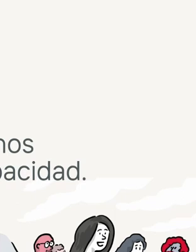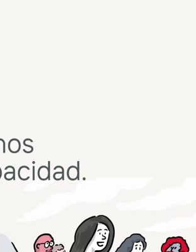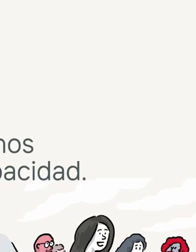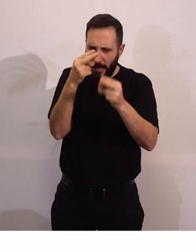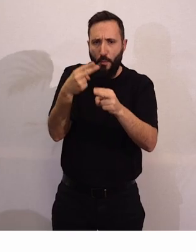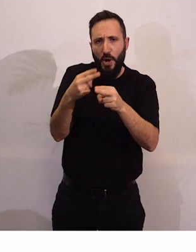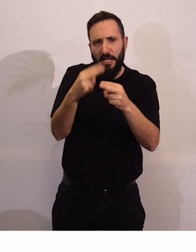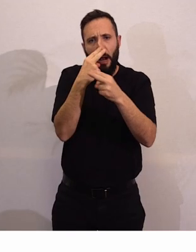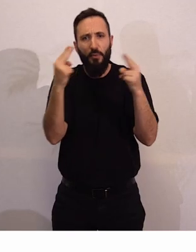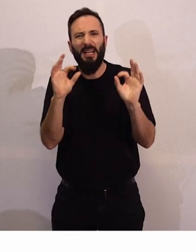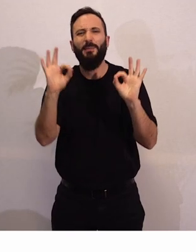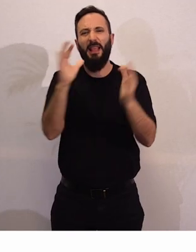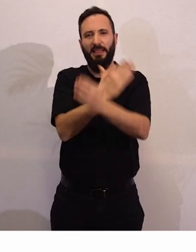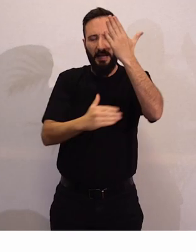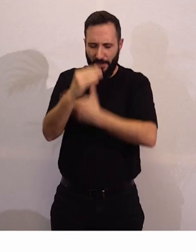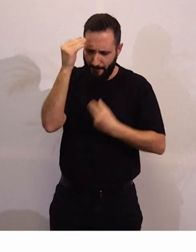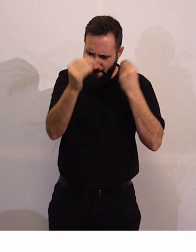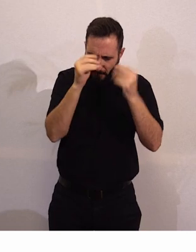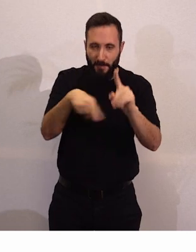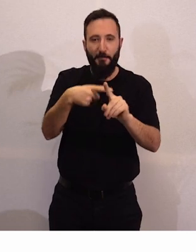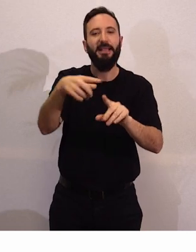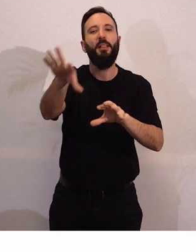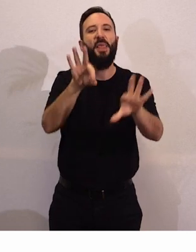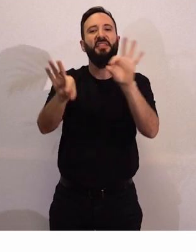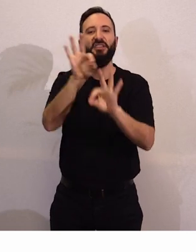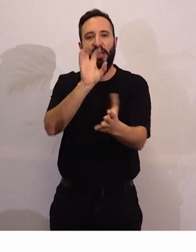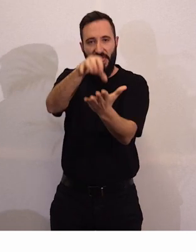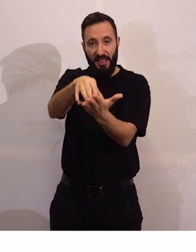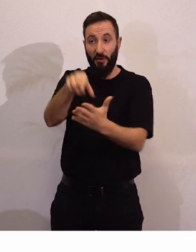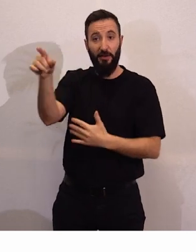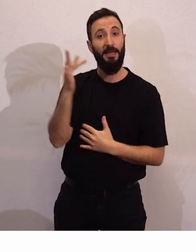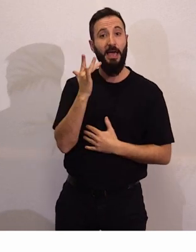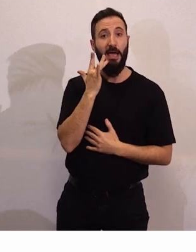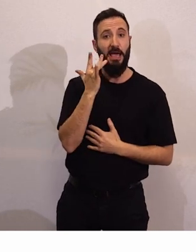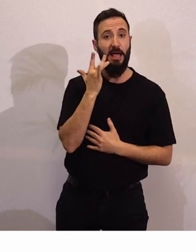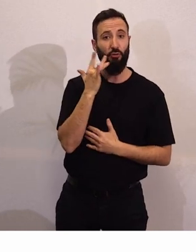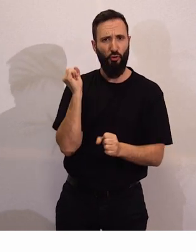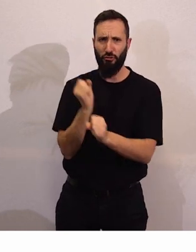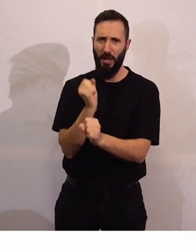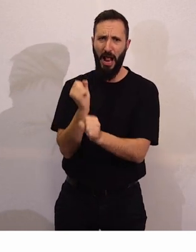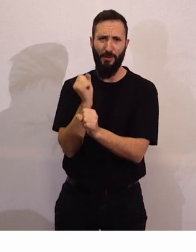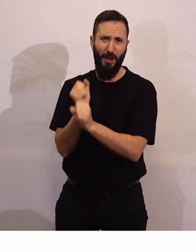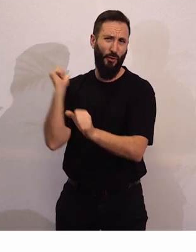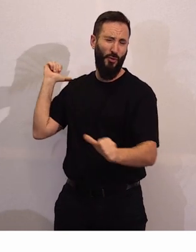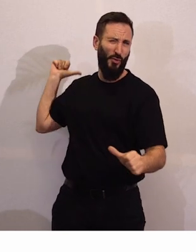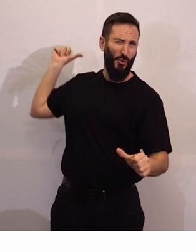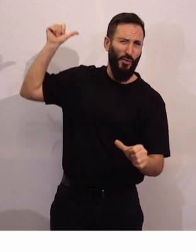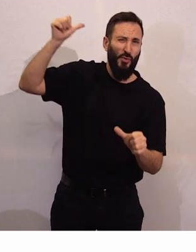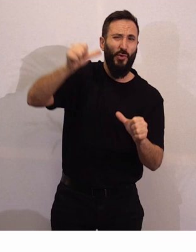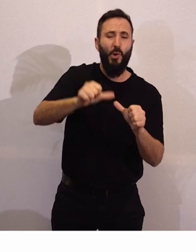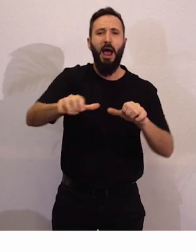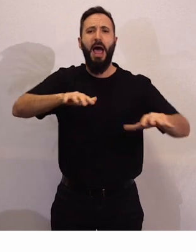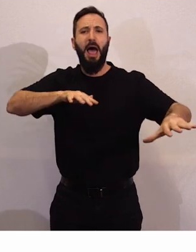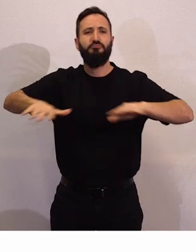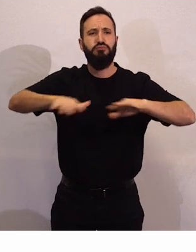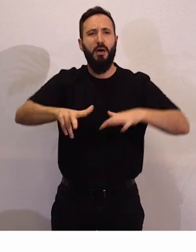públicas de discapacidad y donde se toman las decisiones. Jesús tiene una larga carrera como activista por los derechos de las